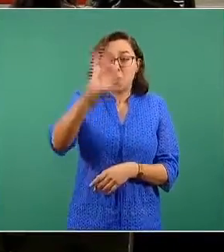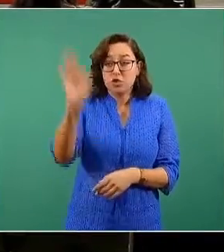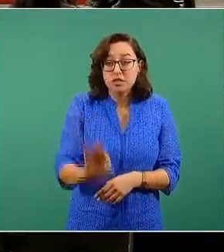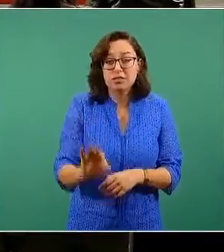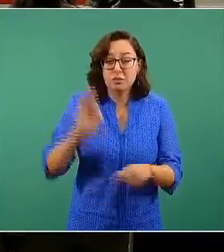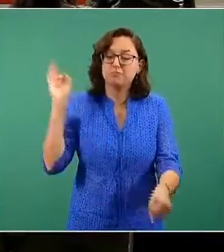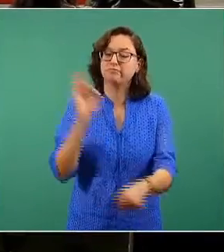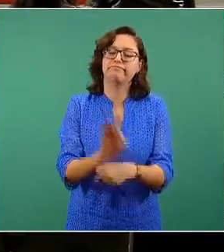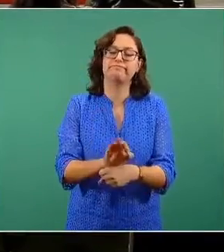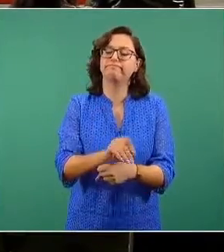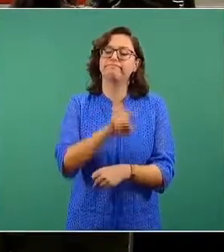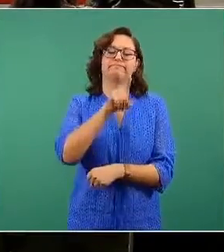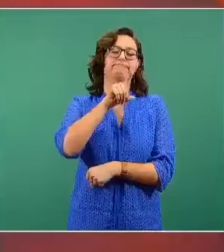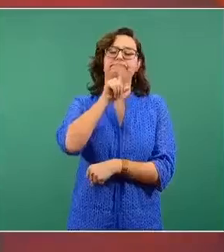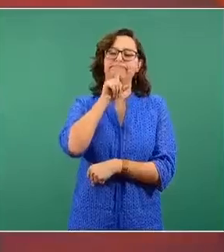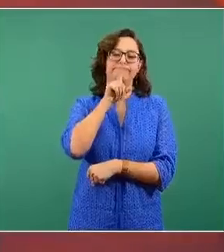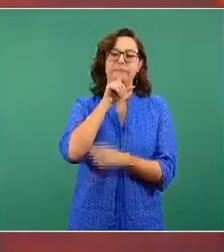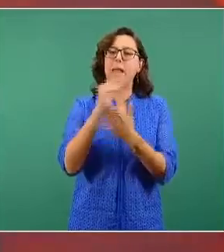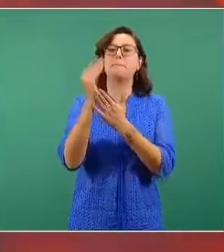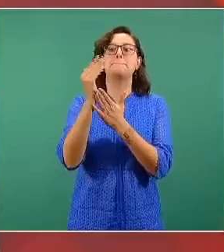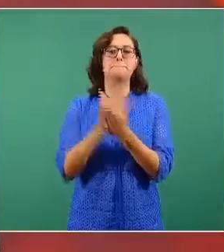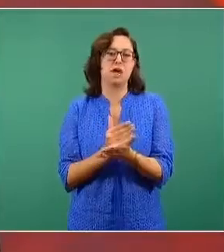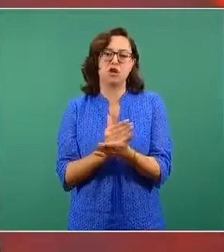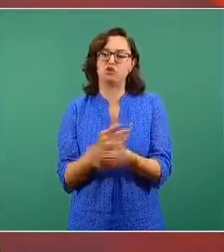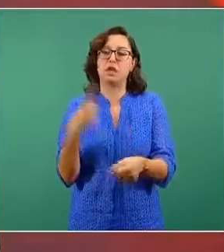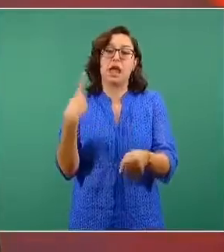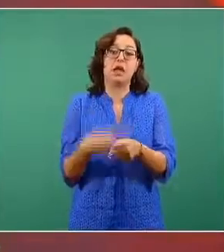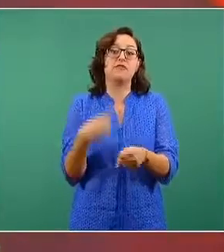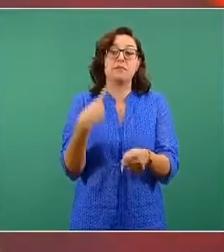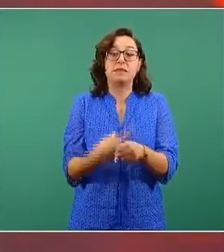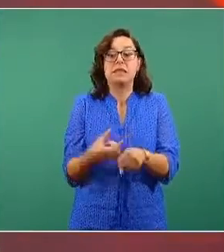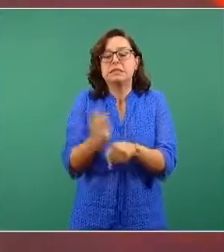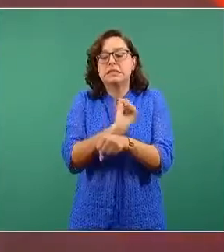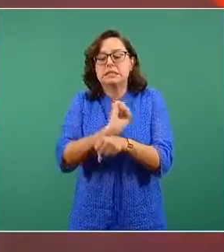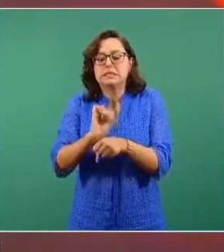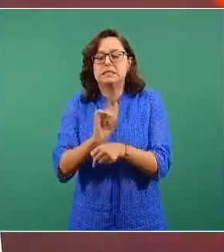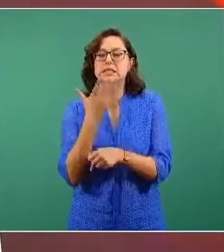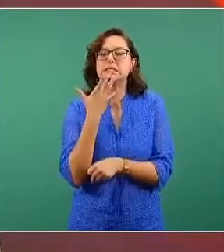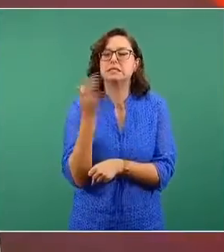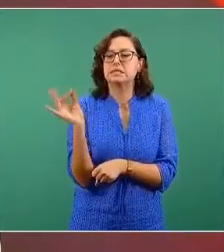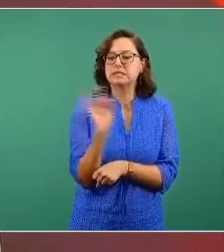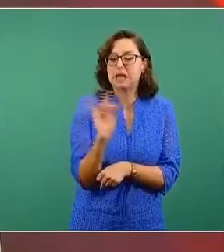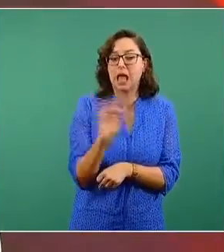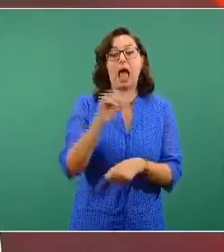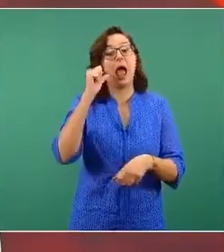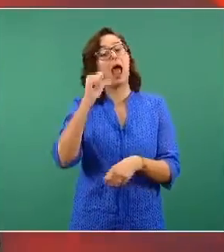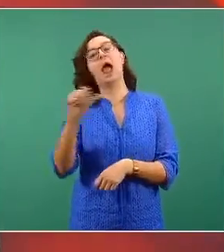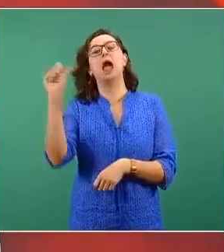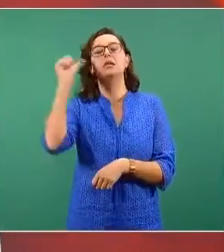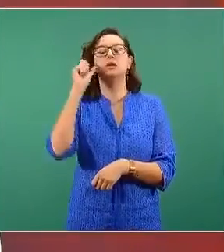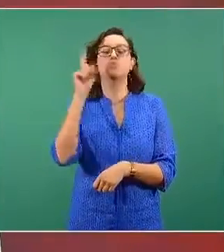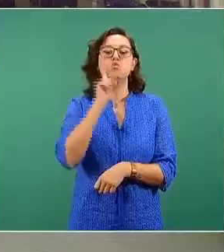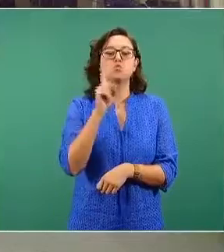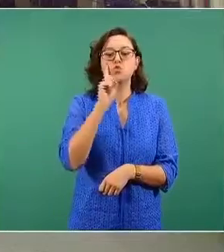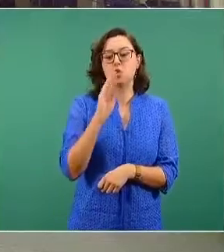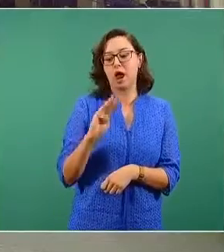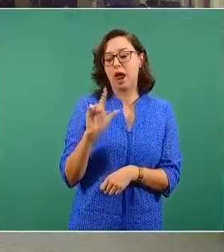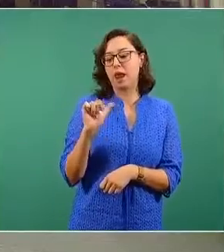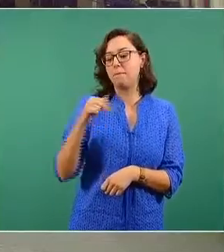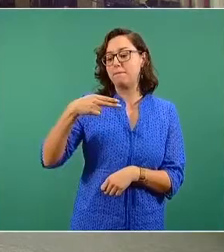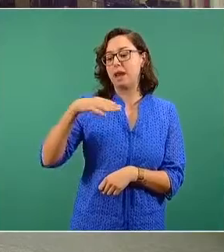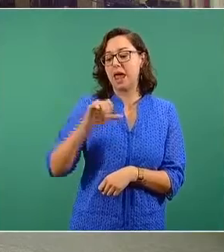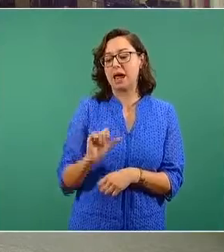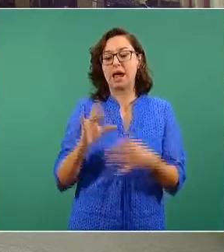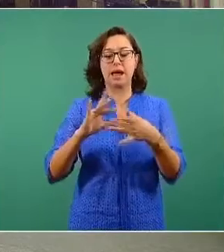para enfermedad en general, sobre todo la enfermedad leve. Ayer, Blanca Valadez de Milenio comentaba el caso